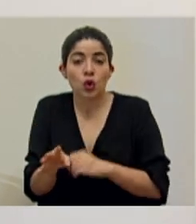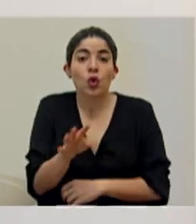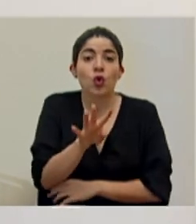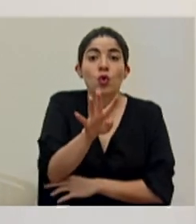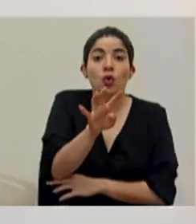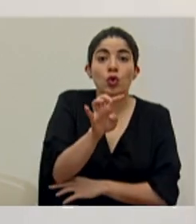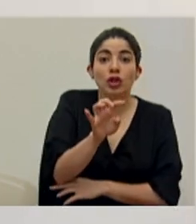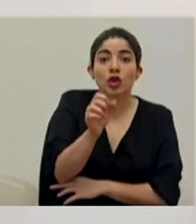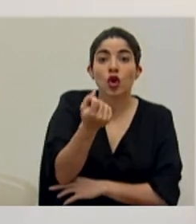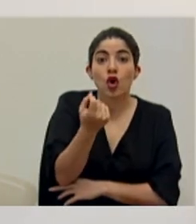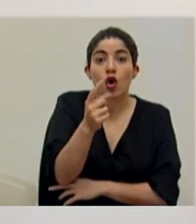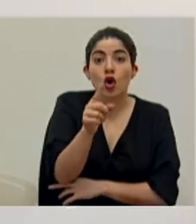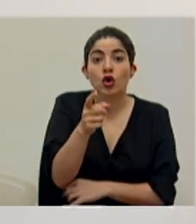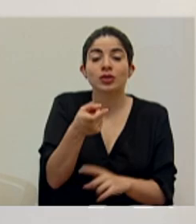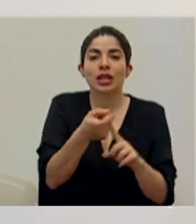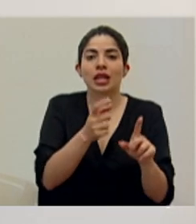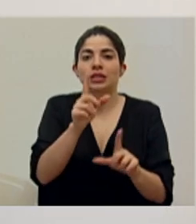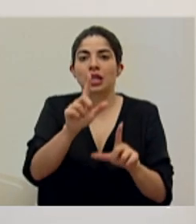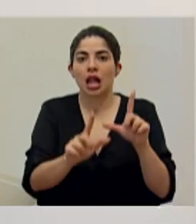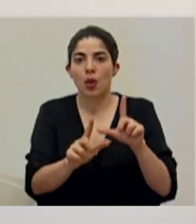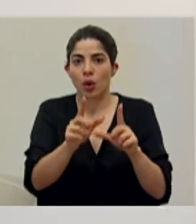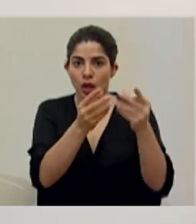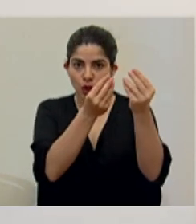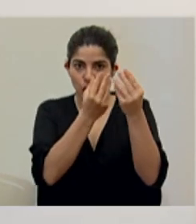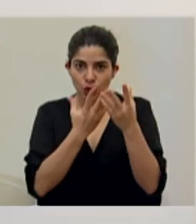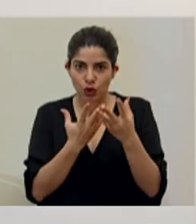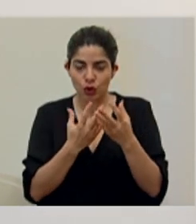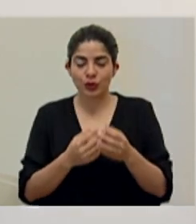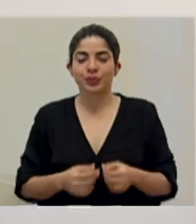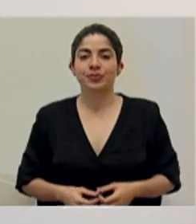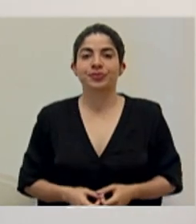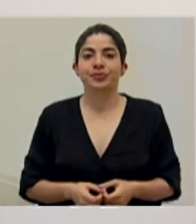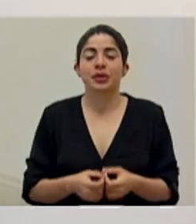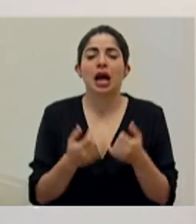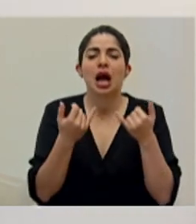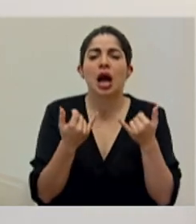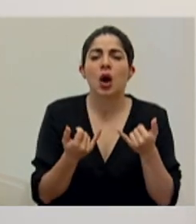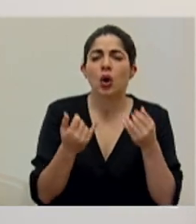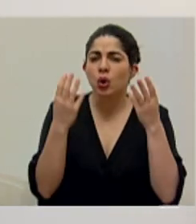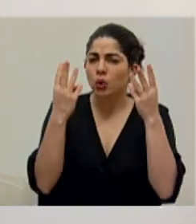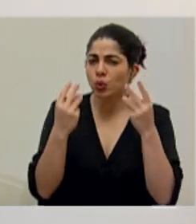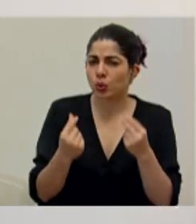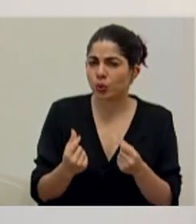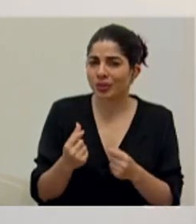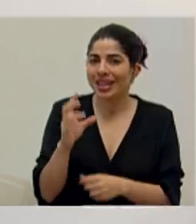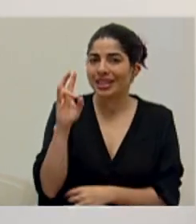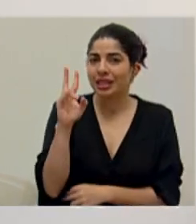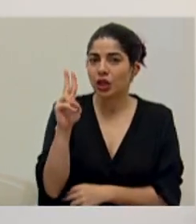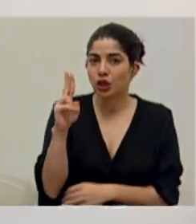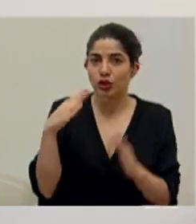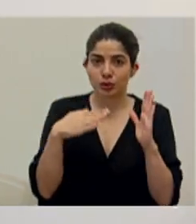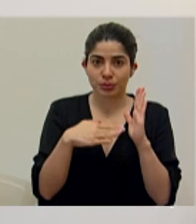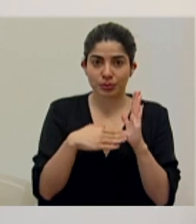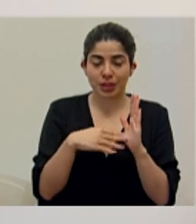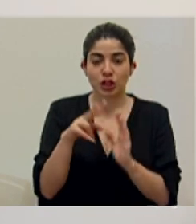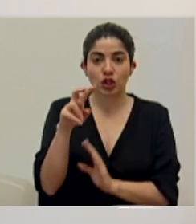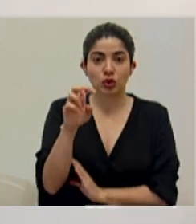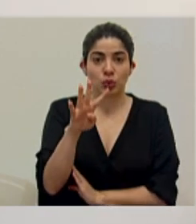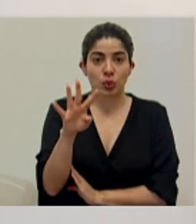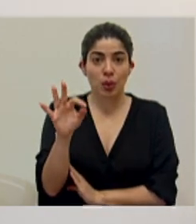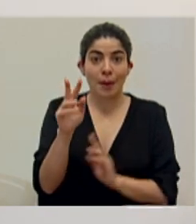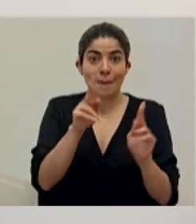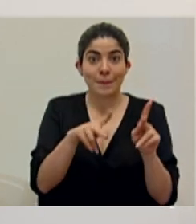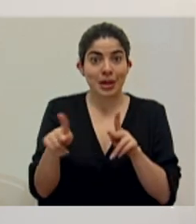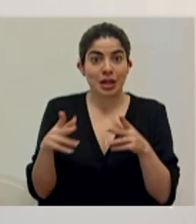411 son por laboratorio. Se contabilizan 72,249 personas